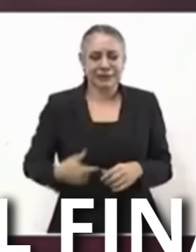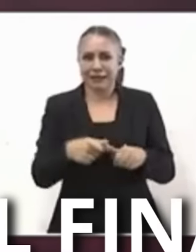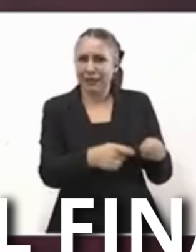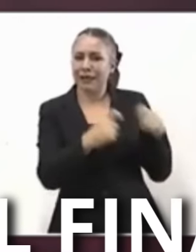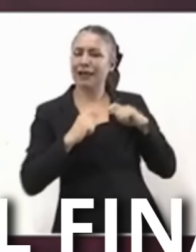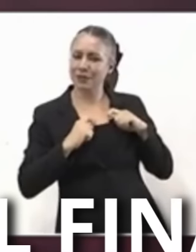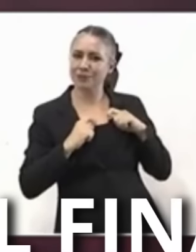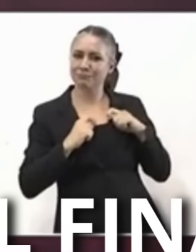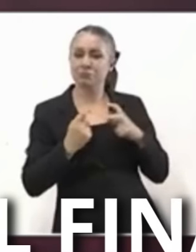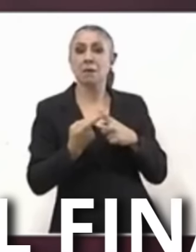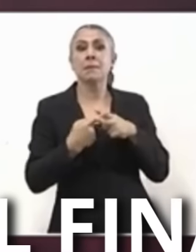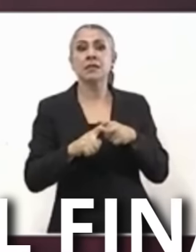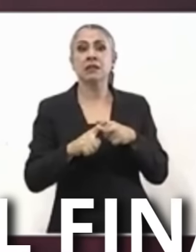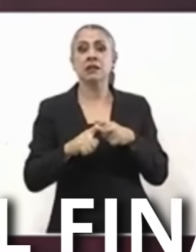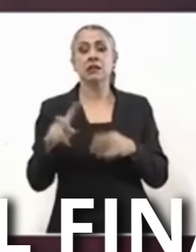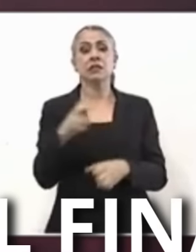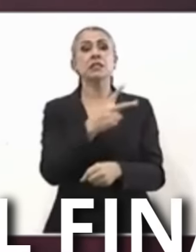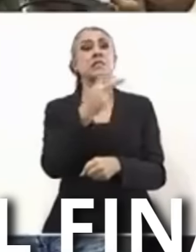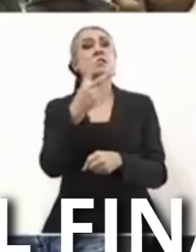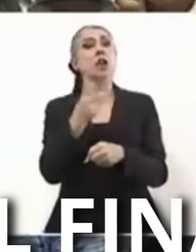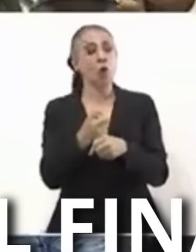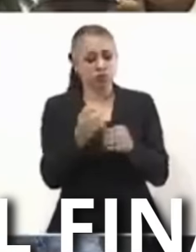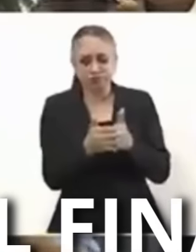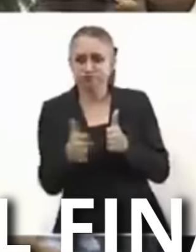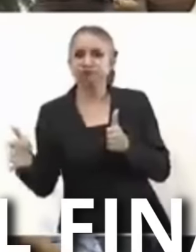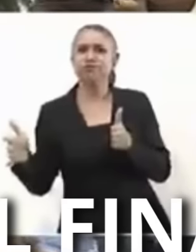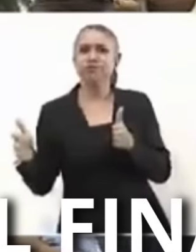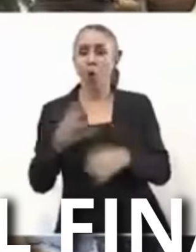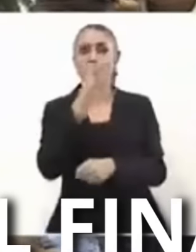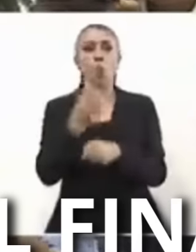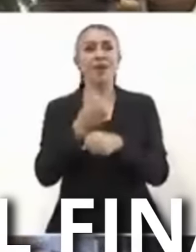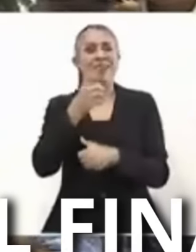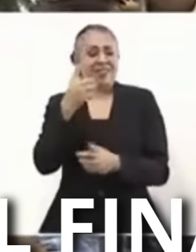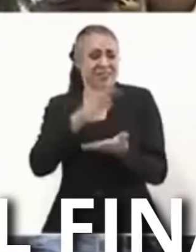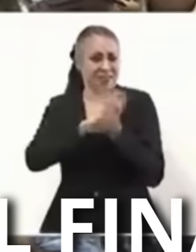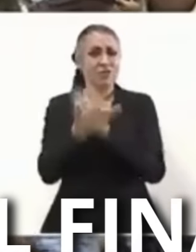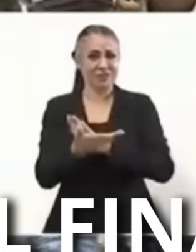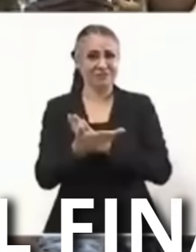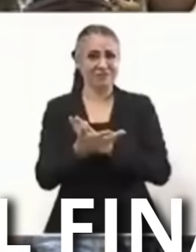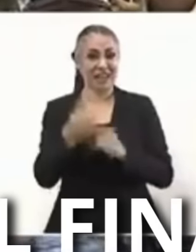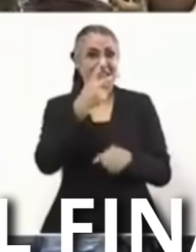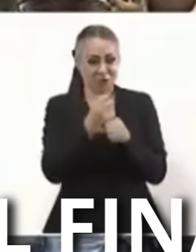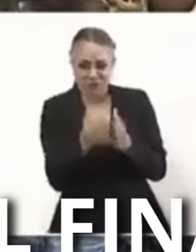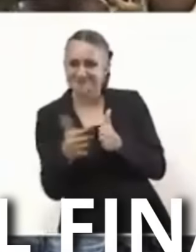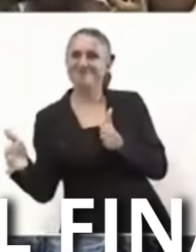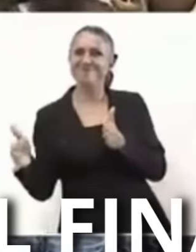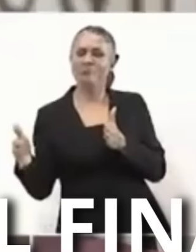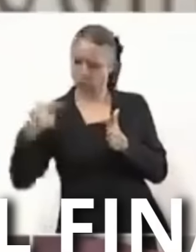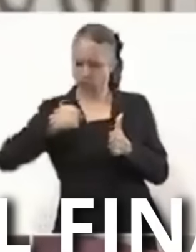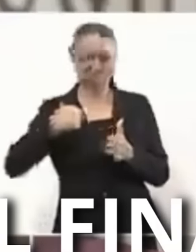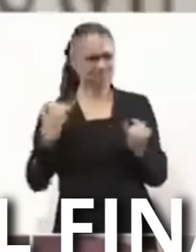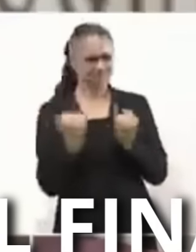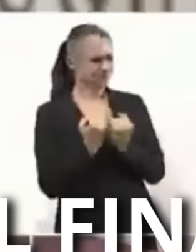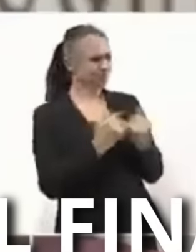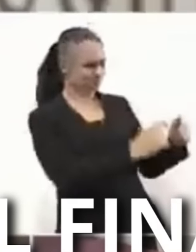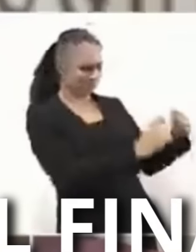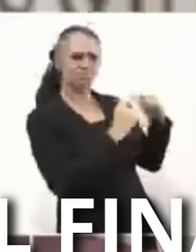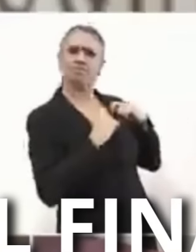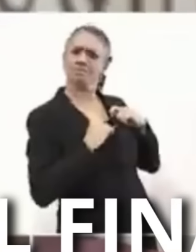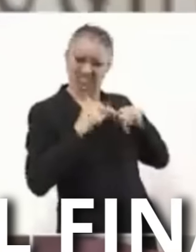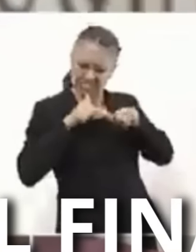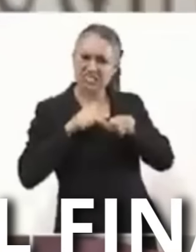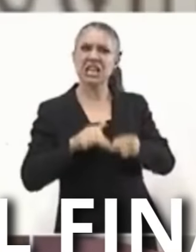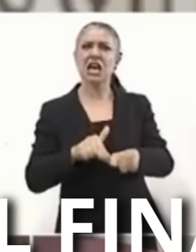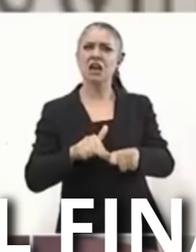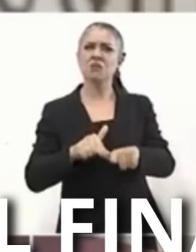transformación De la vida pública De México Y vamos a gobernar Con los mismos principios Con las mismas